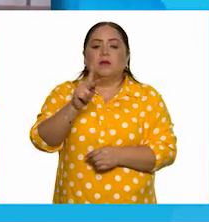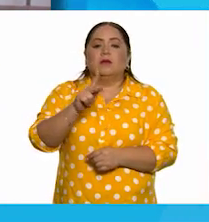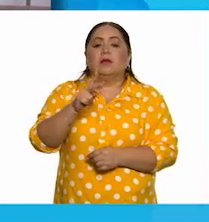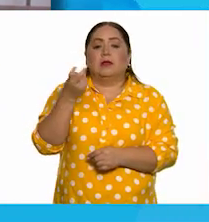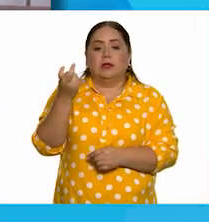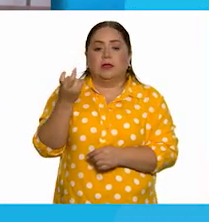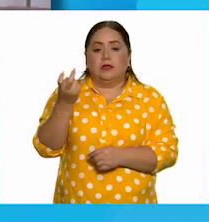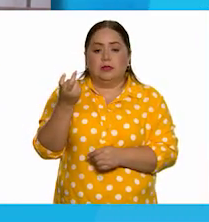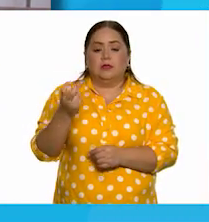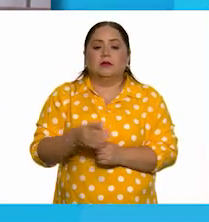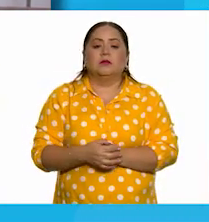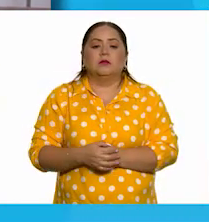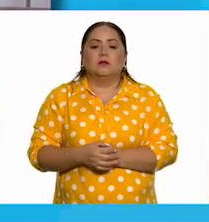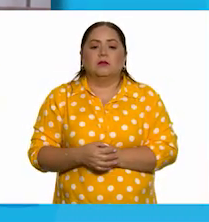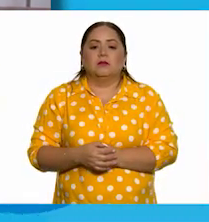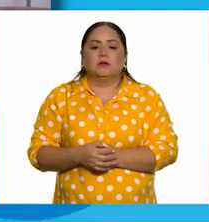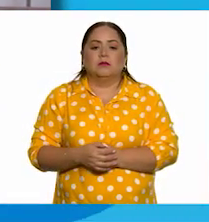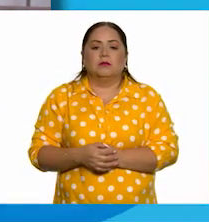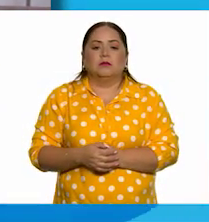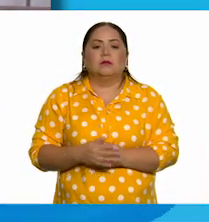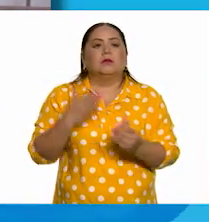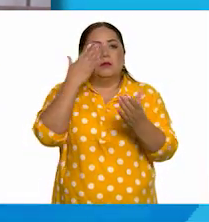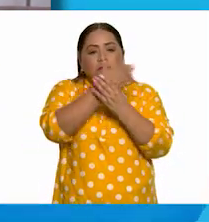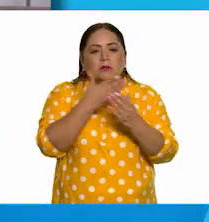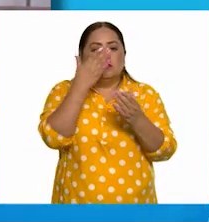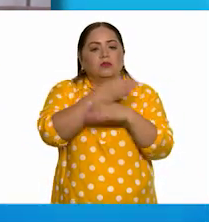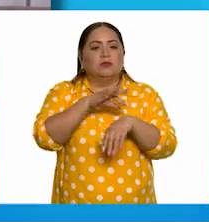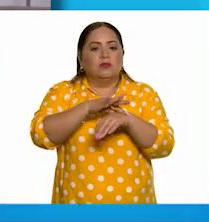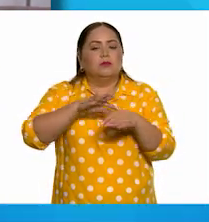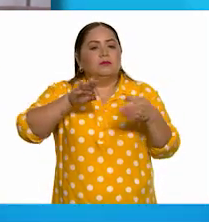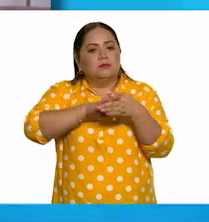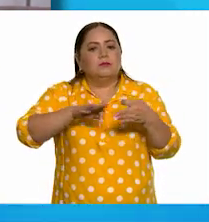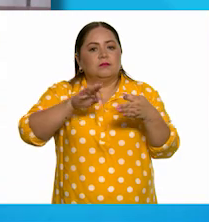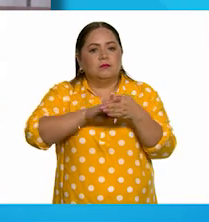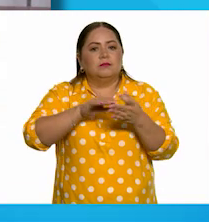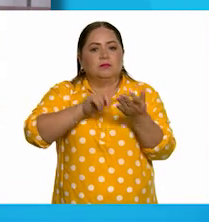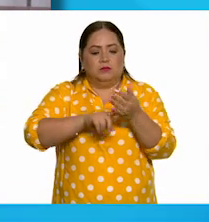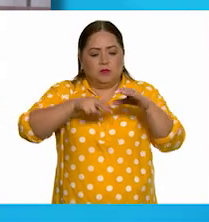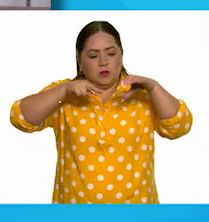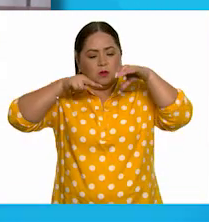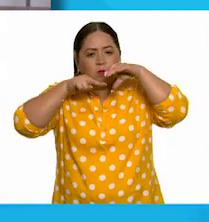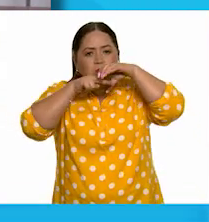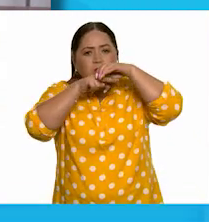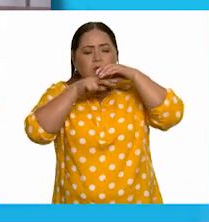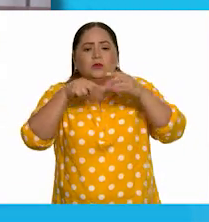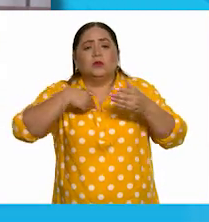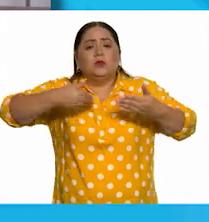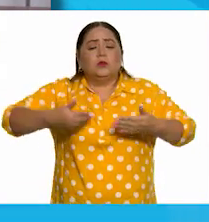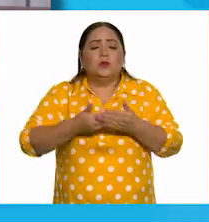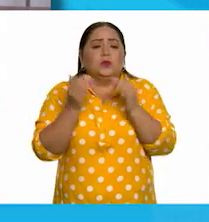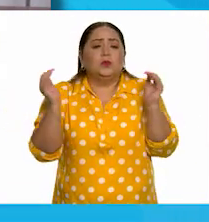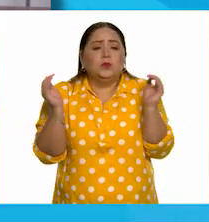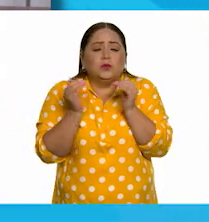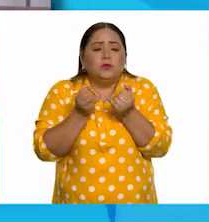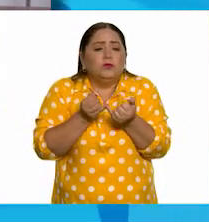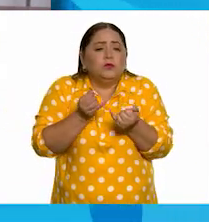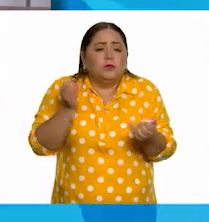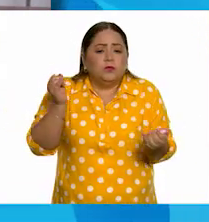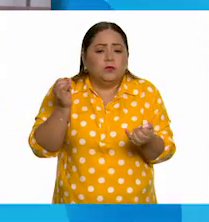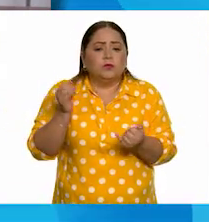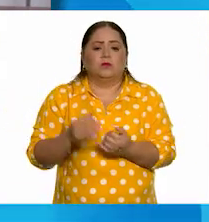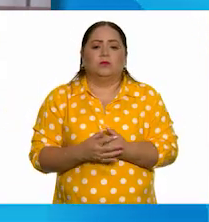asistir a citas constantes y estar en una incubadora. Y nací muy pequeño y flaquito.